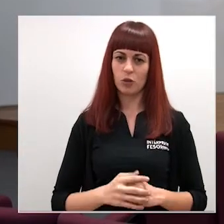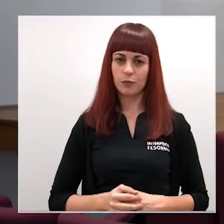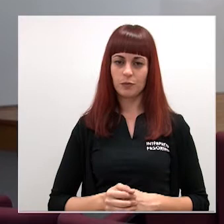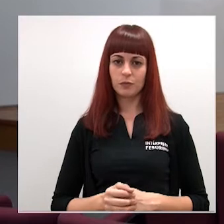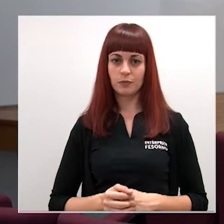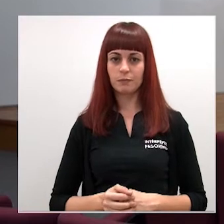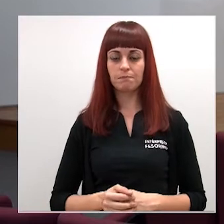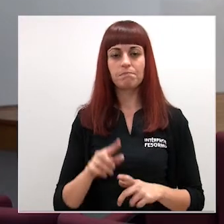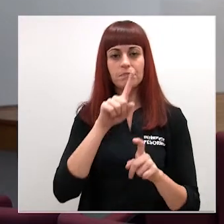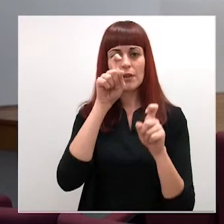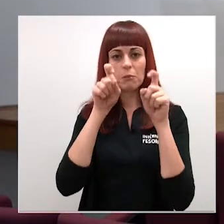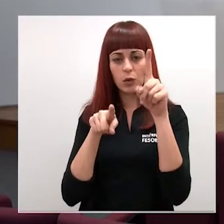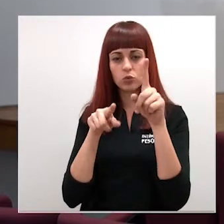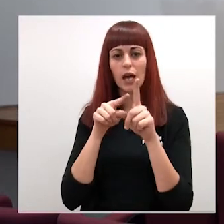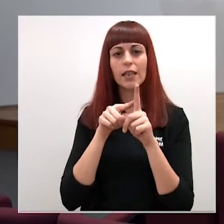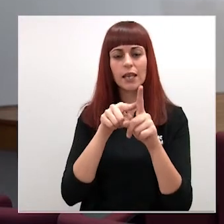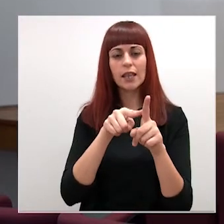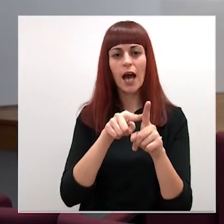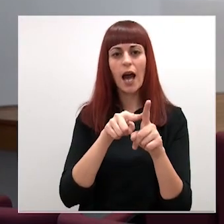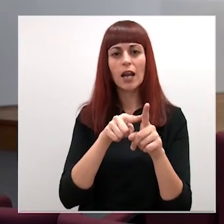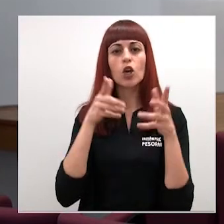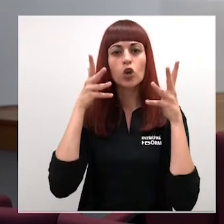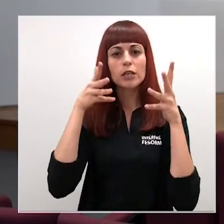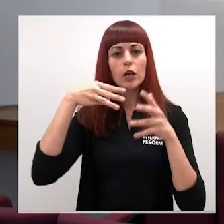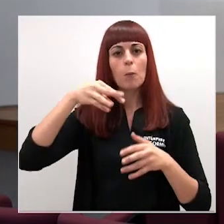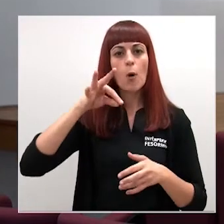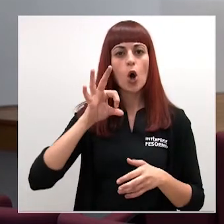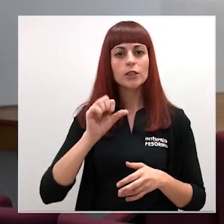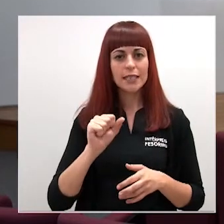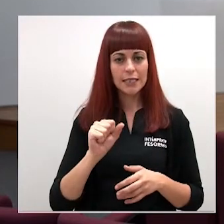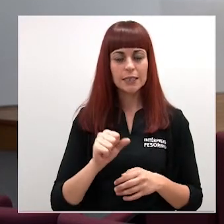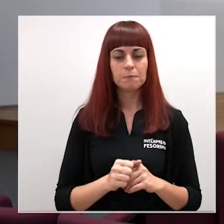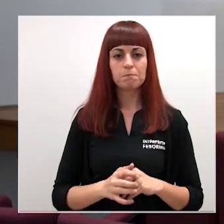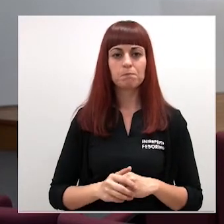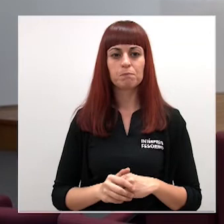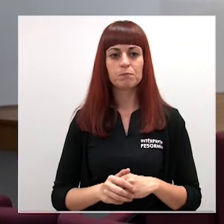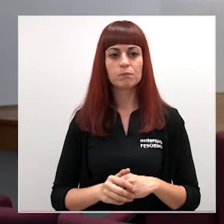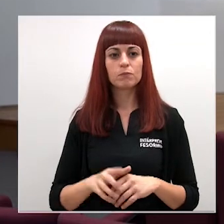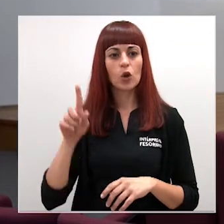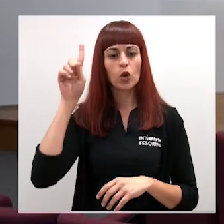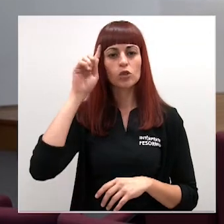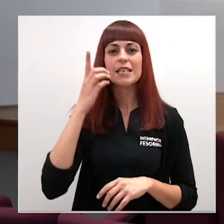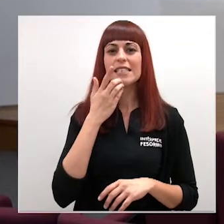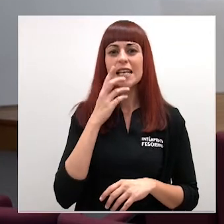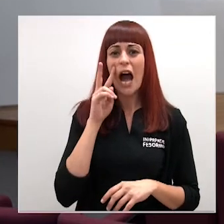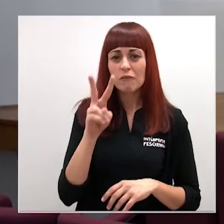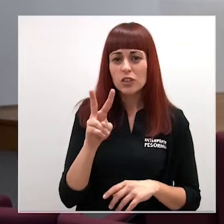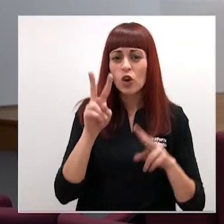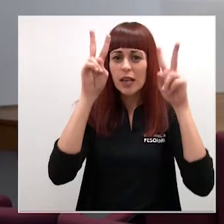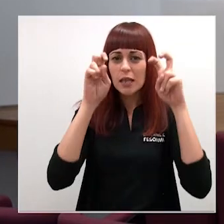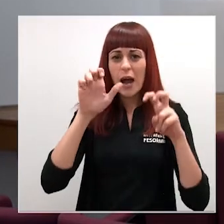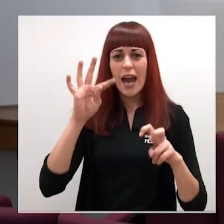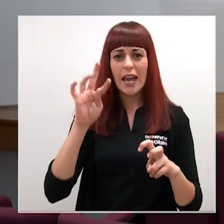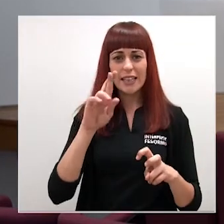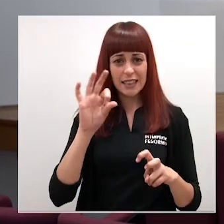Una pregunta para el consejero Miguel Montas no sé si ha conseguido la consejería ponerse al día de ese cribado que se estaba haciendo de los ERTE